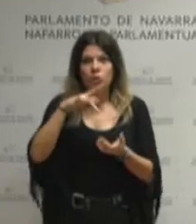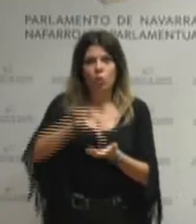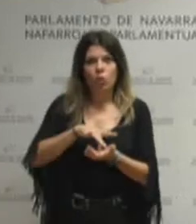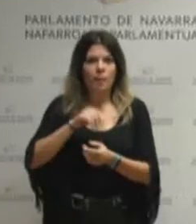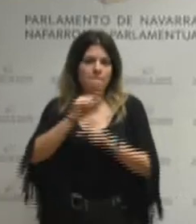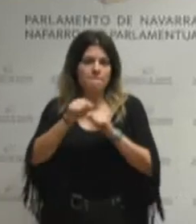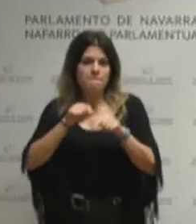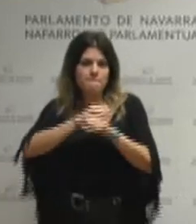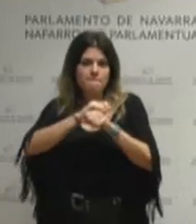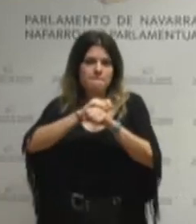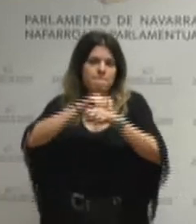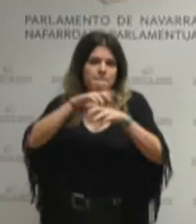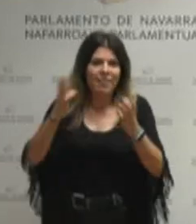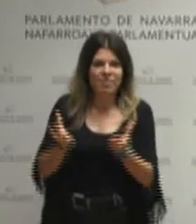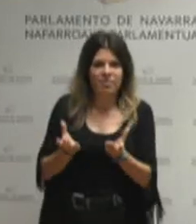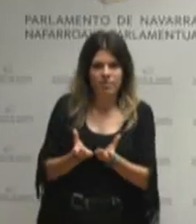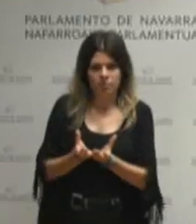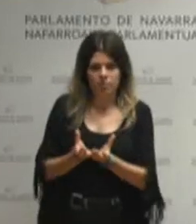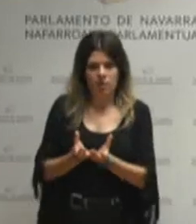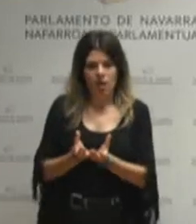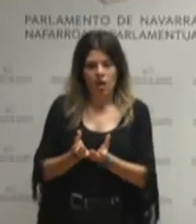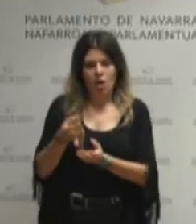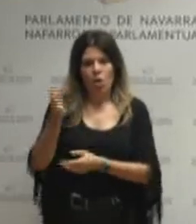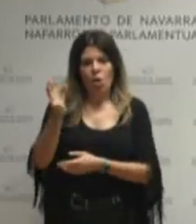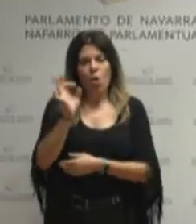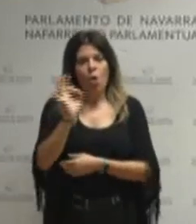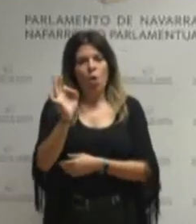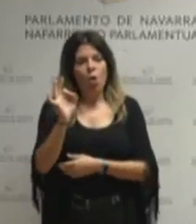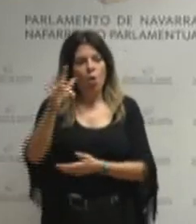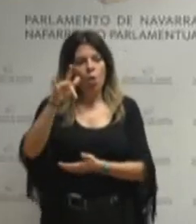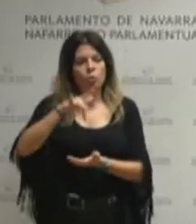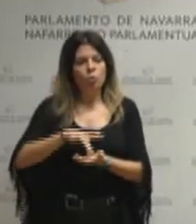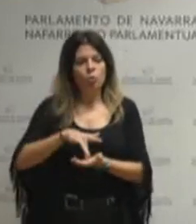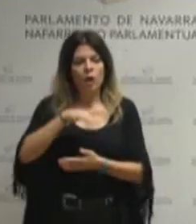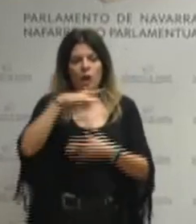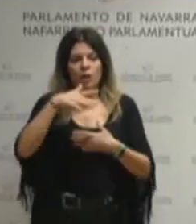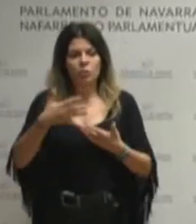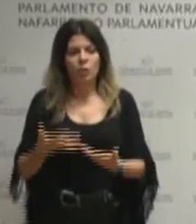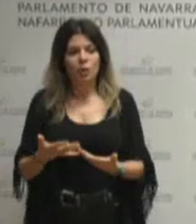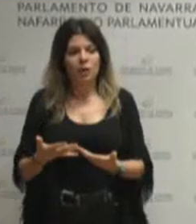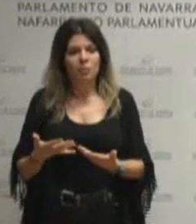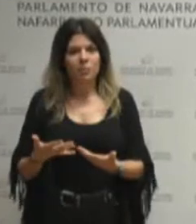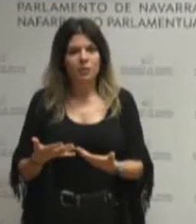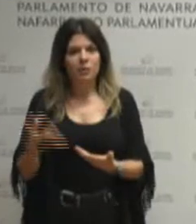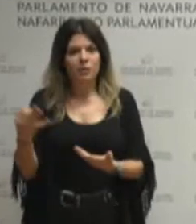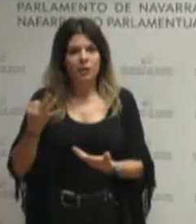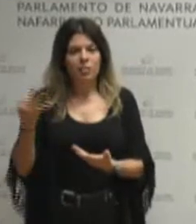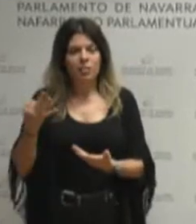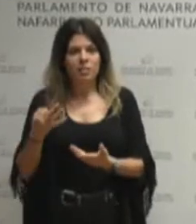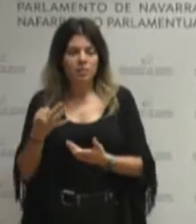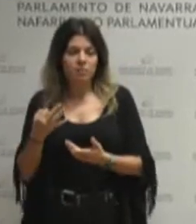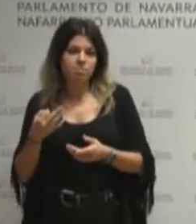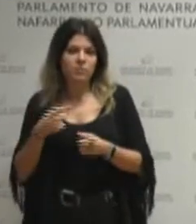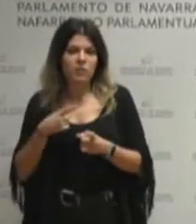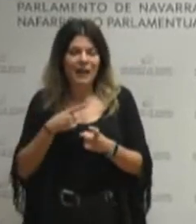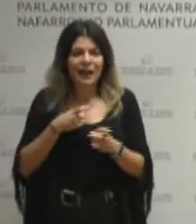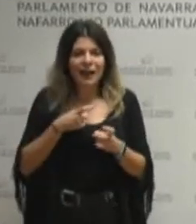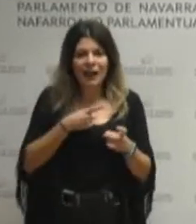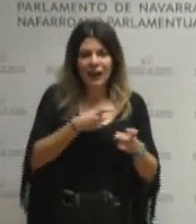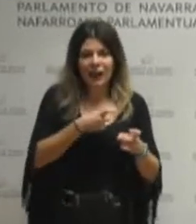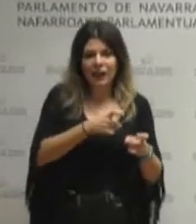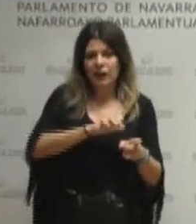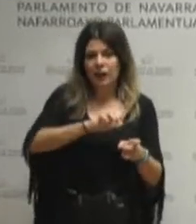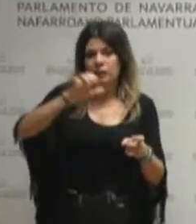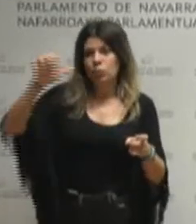zezakeen, momentu honetan, Europaren bihotzean gerra bat sufritzen ariko ginatekenik, hone guztiak